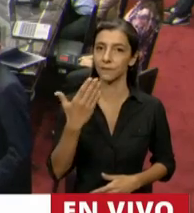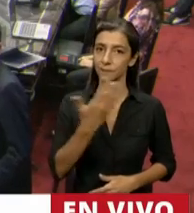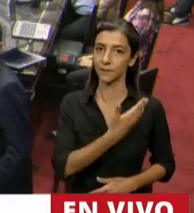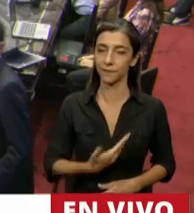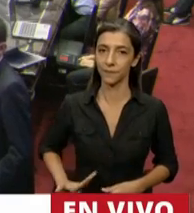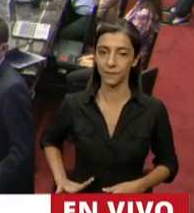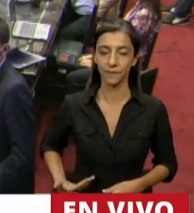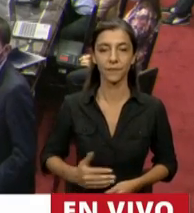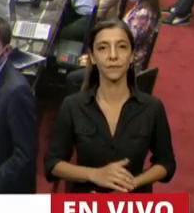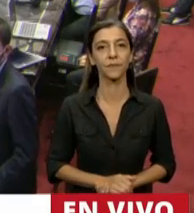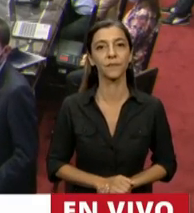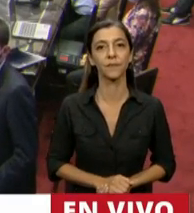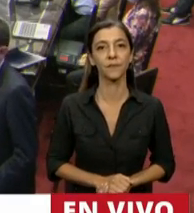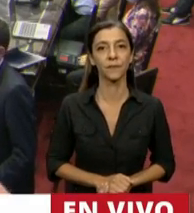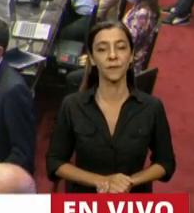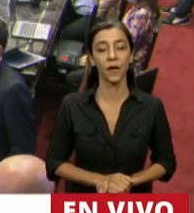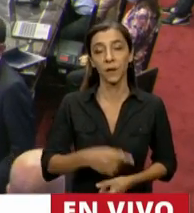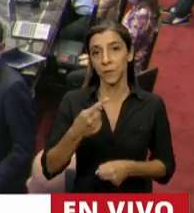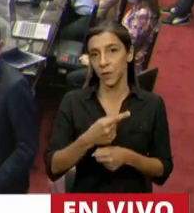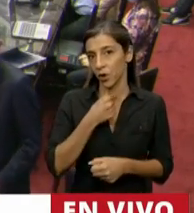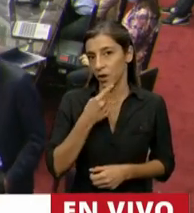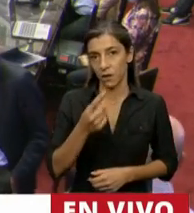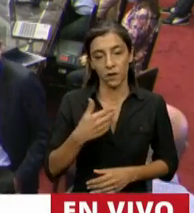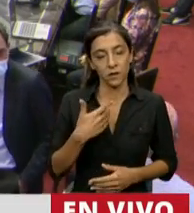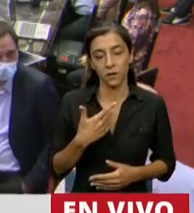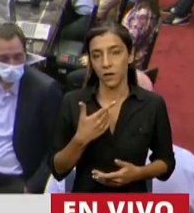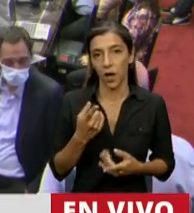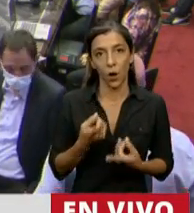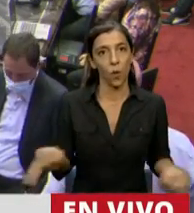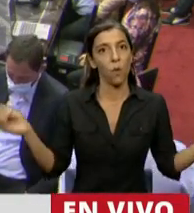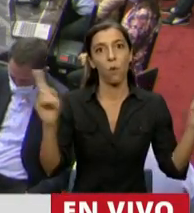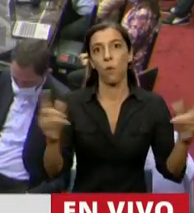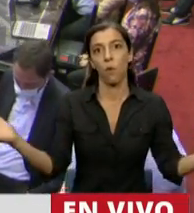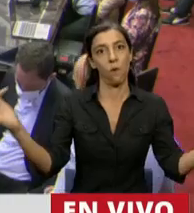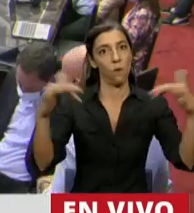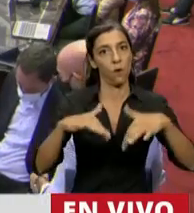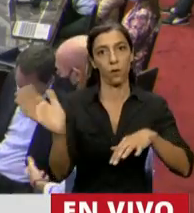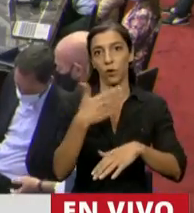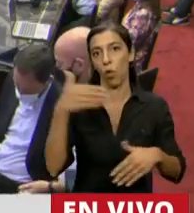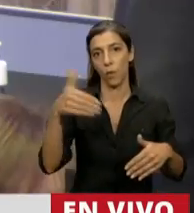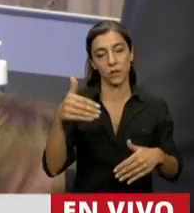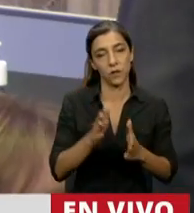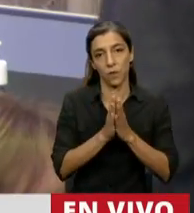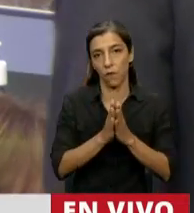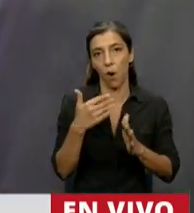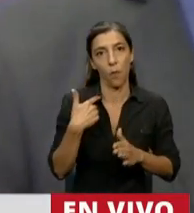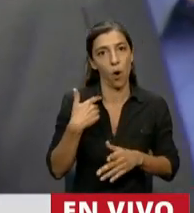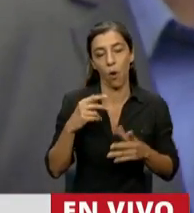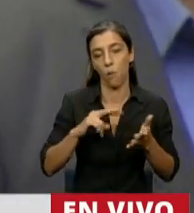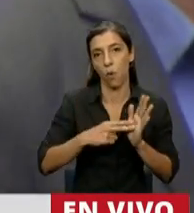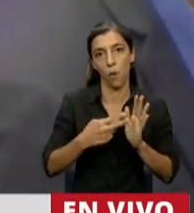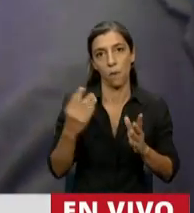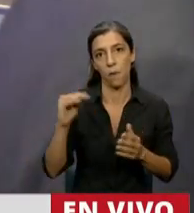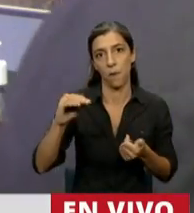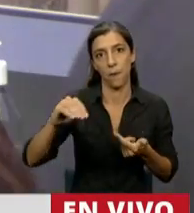Primero, volvamos a las presenciales ya, porque cada vez tenemos más problemas. Y con respecto a la moción de orden